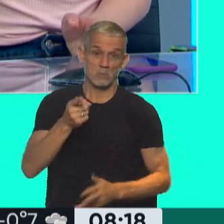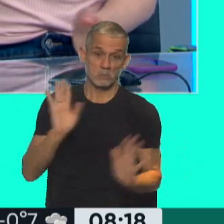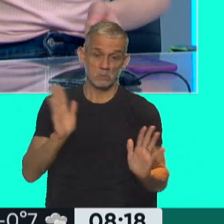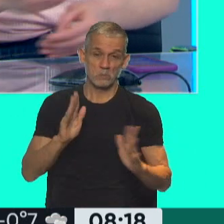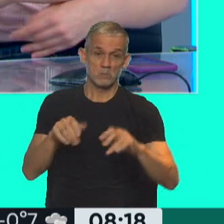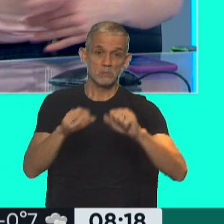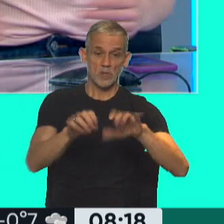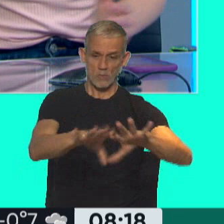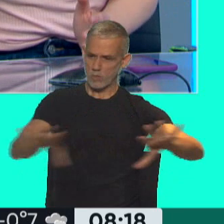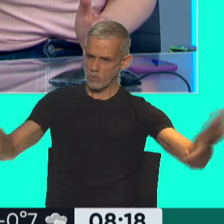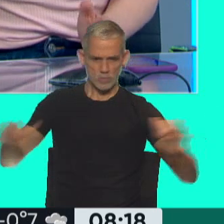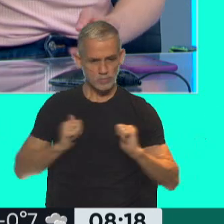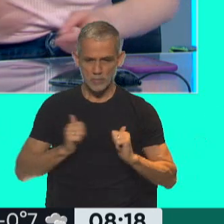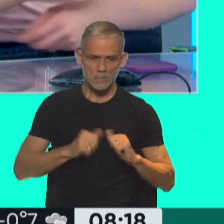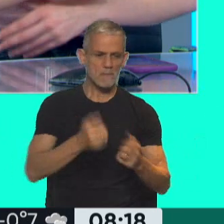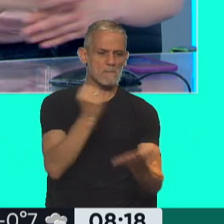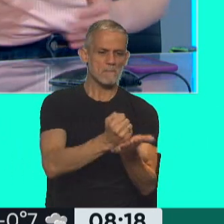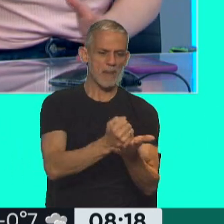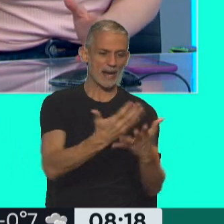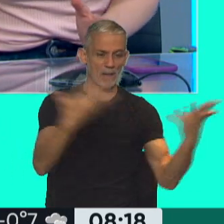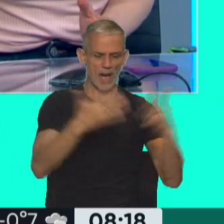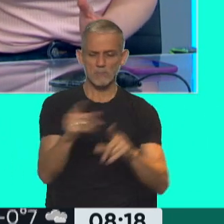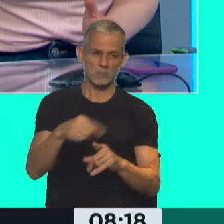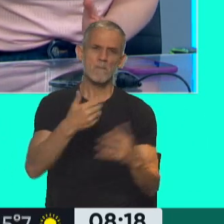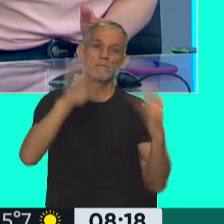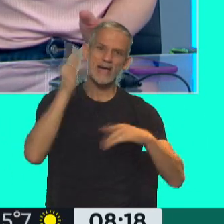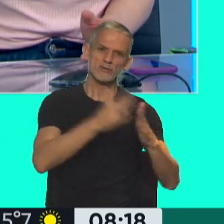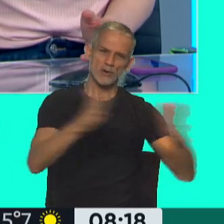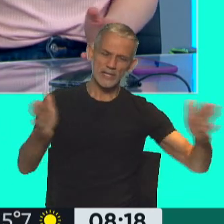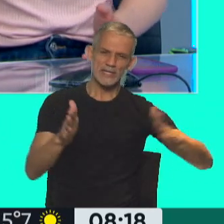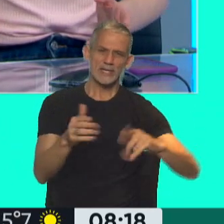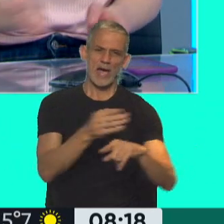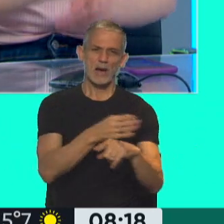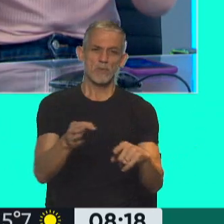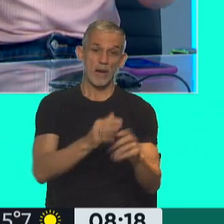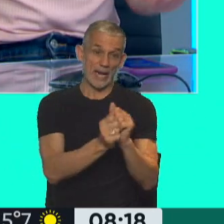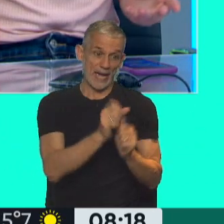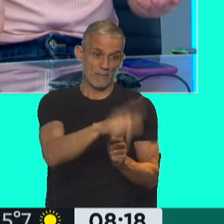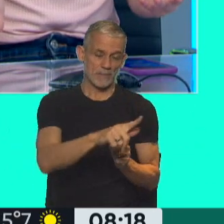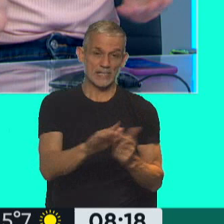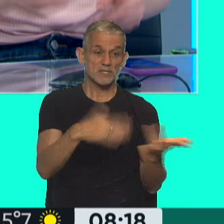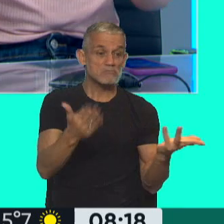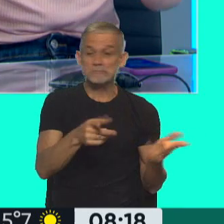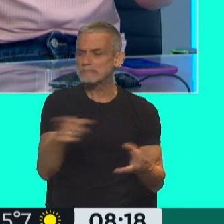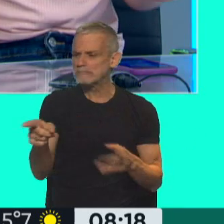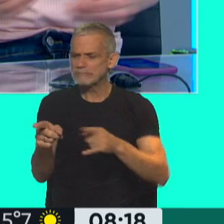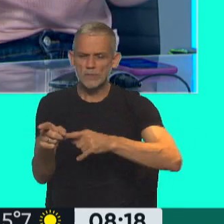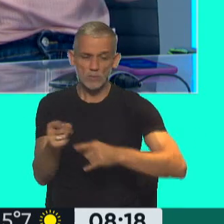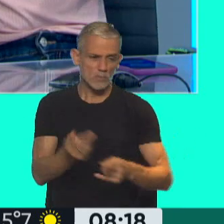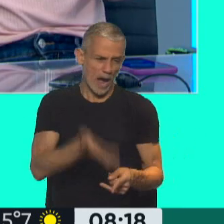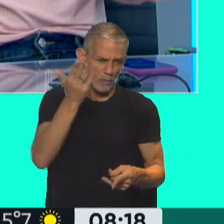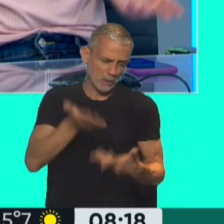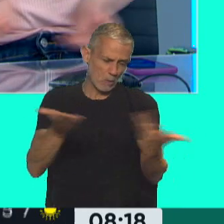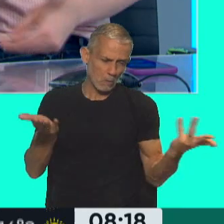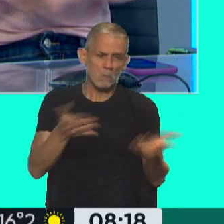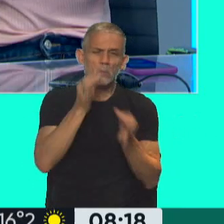la góndola, tenés la marca dominante, tenés la mayoría de los productos a la venta por parte de tu empresa y entonces aplicás aumentos a